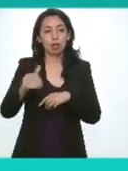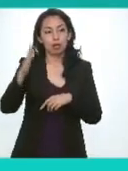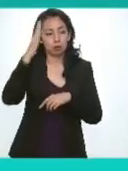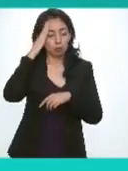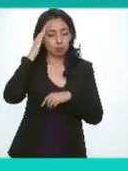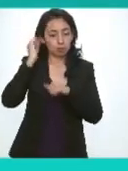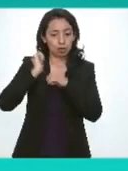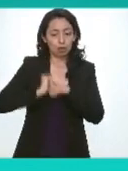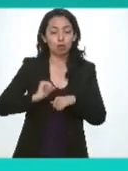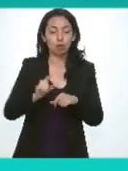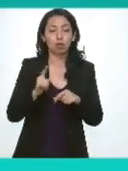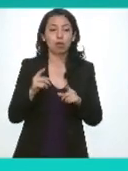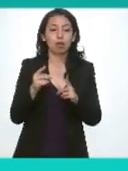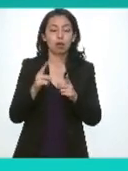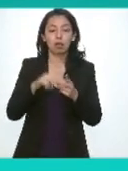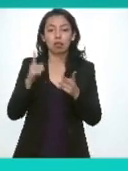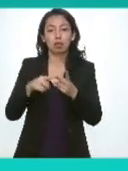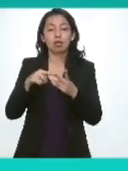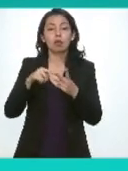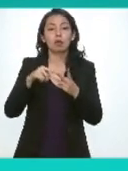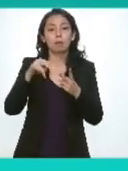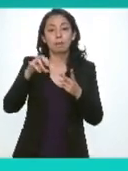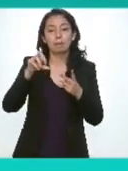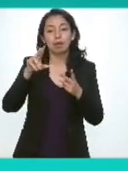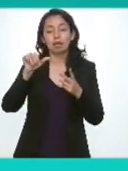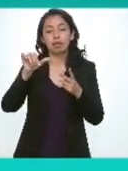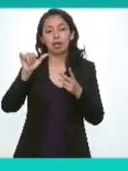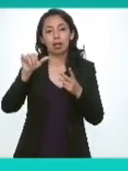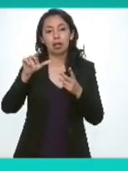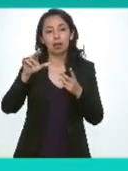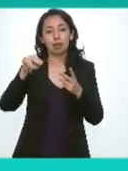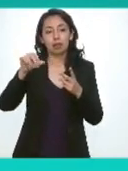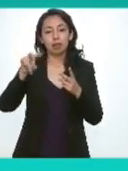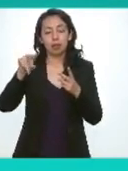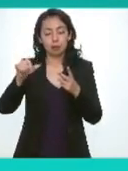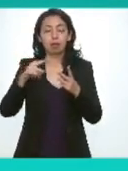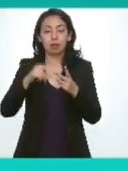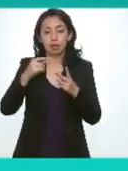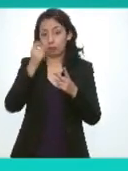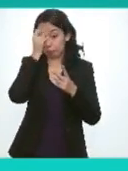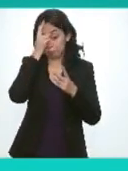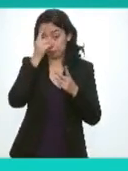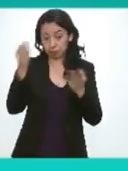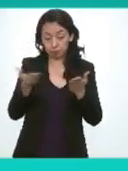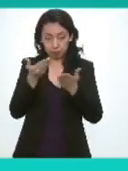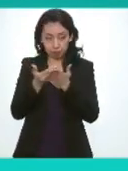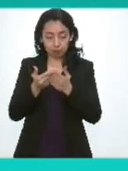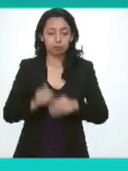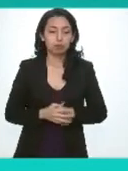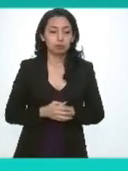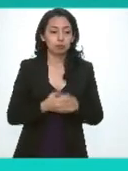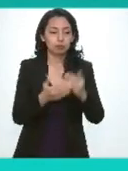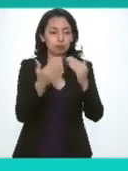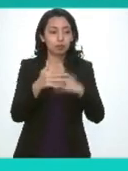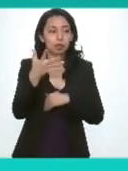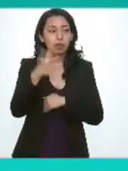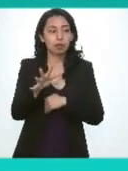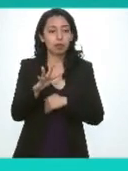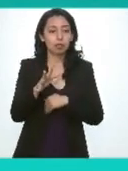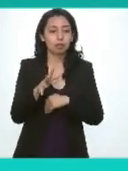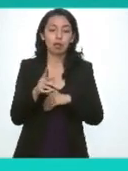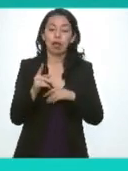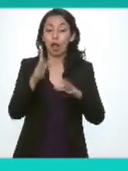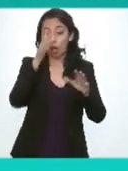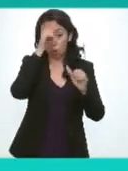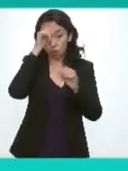jurídica y de la comisionada María del Carmen Nava autora de esta propuesta el número 10 sería síntesis de las